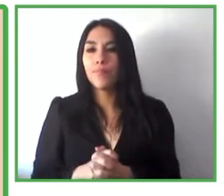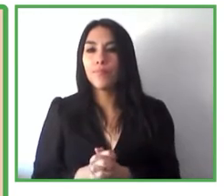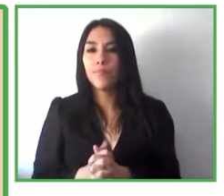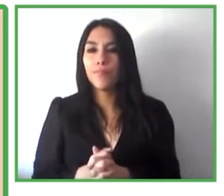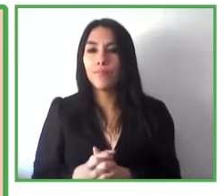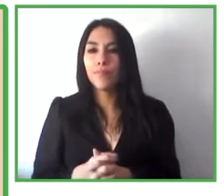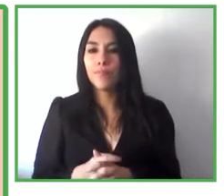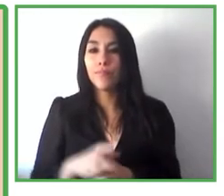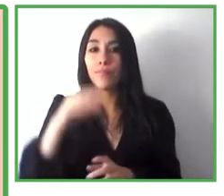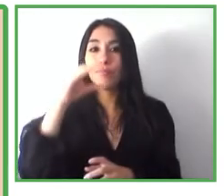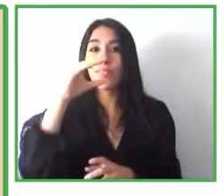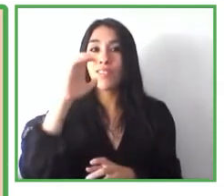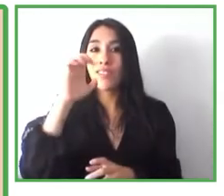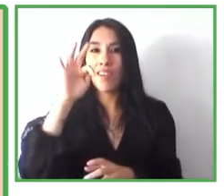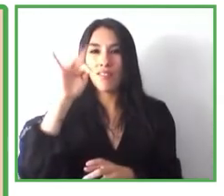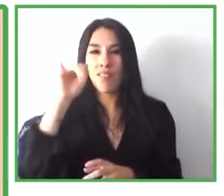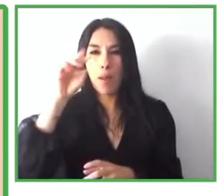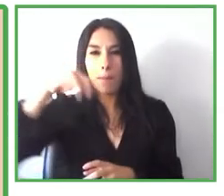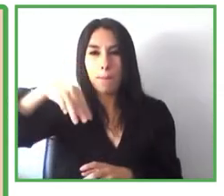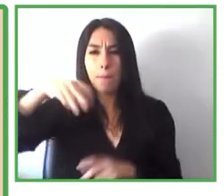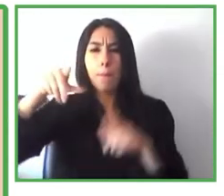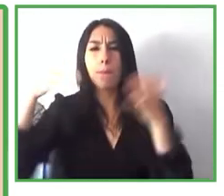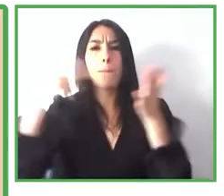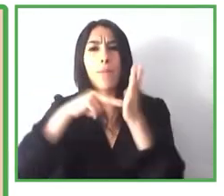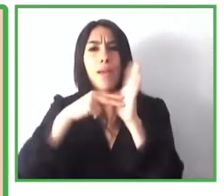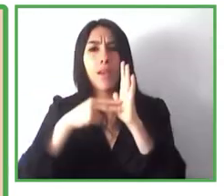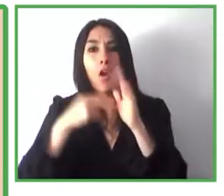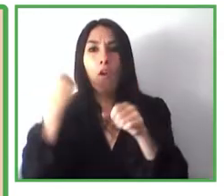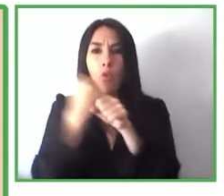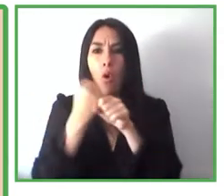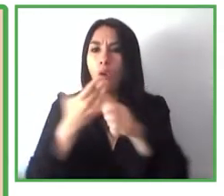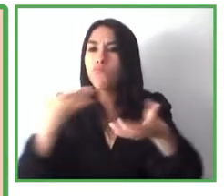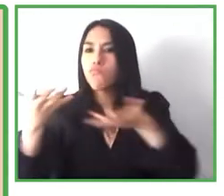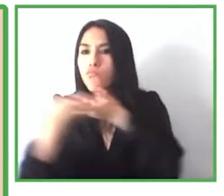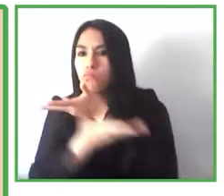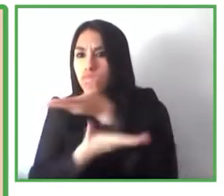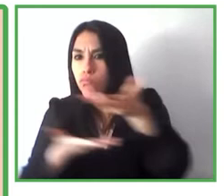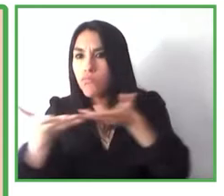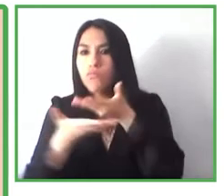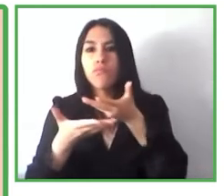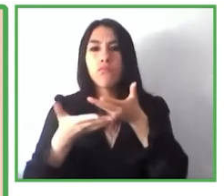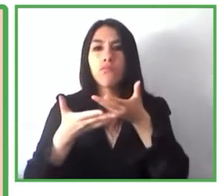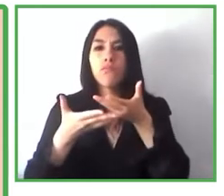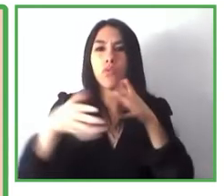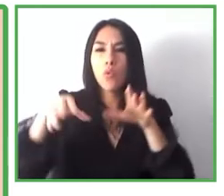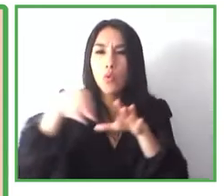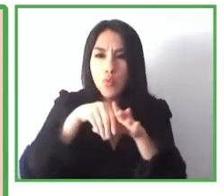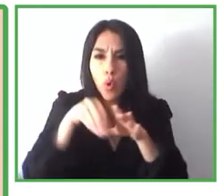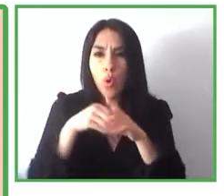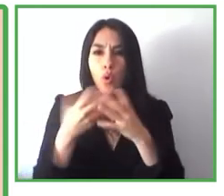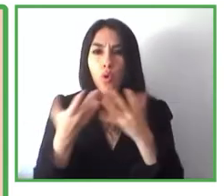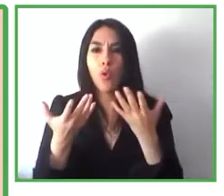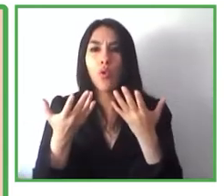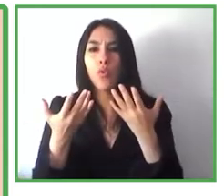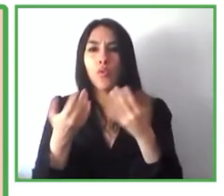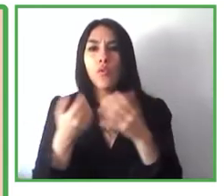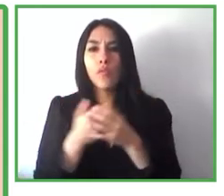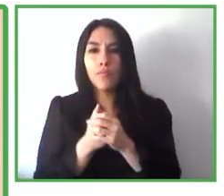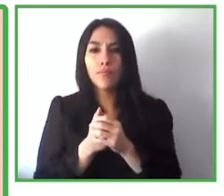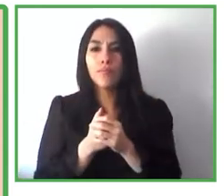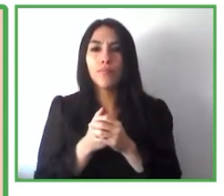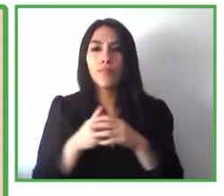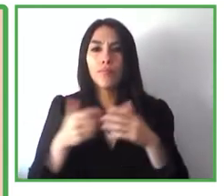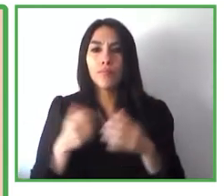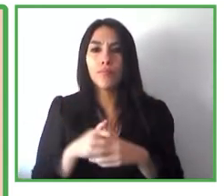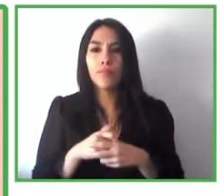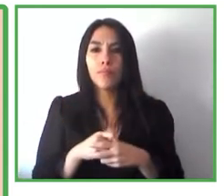las personas y las marcas que definen el interiorismo de los espacios hábitat principalmente el de los espacios de colectividades como por ejemplo el sector